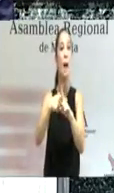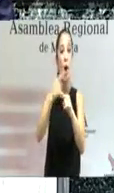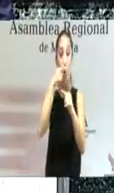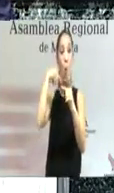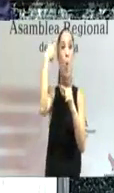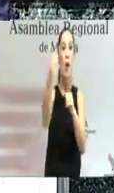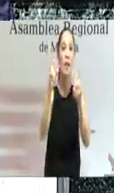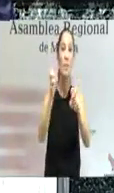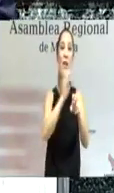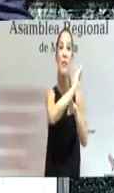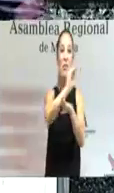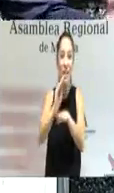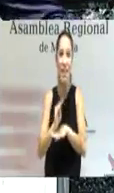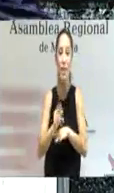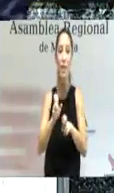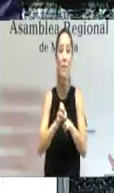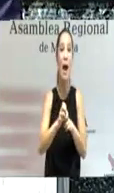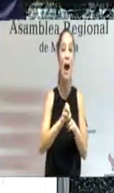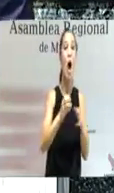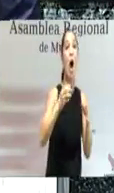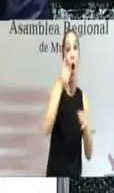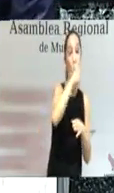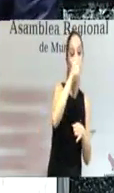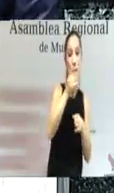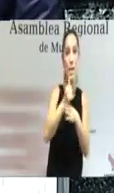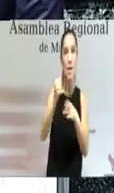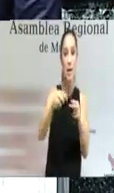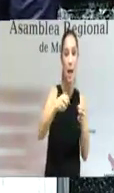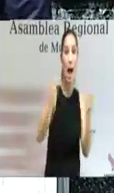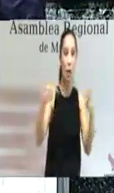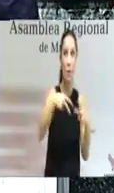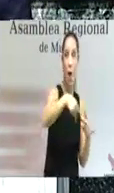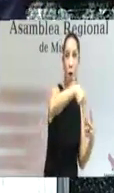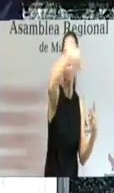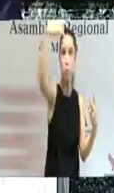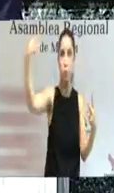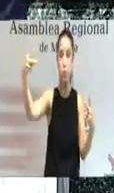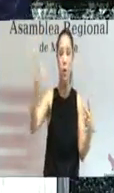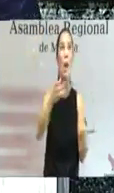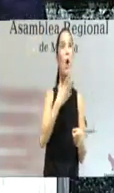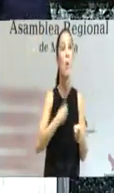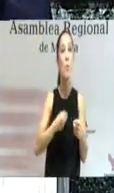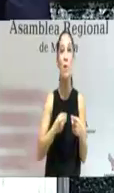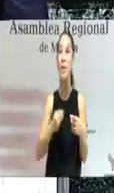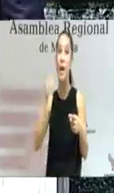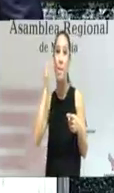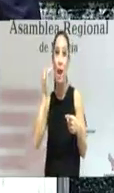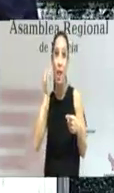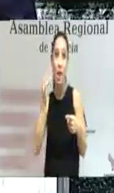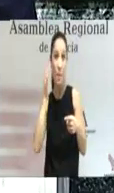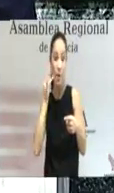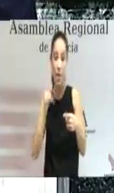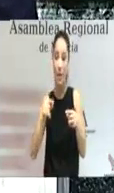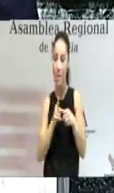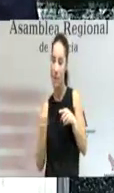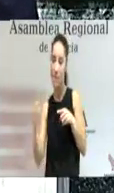finalización de las obras del tramo Jumilla-Yecla en la autovía A33 que une Murcia con Valencia por el interior con lo que